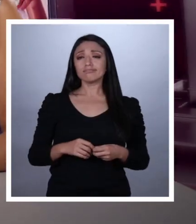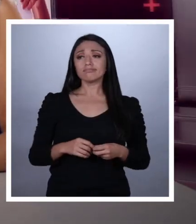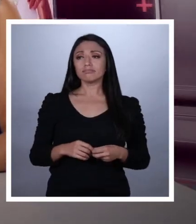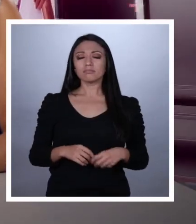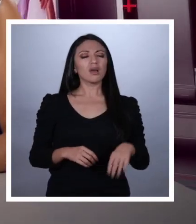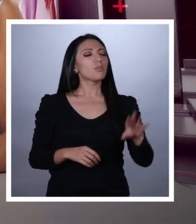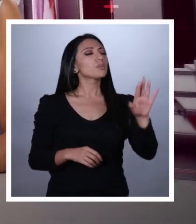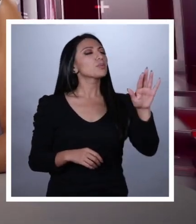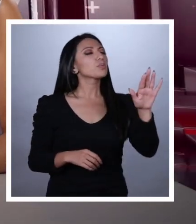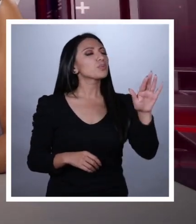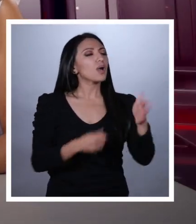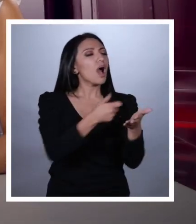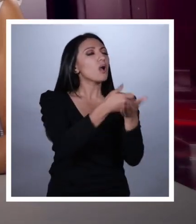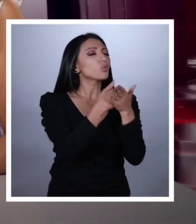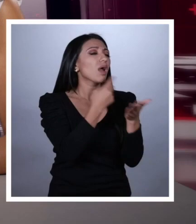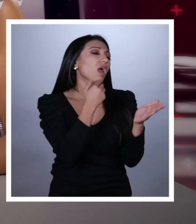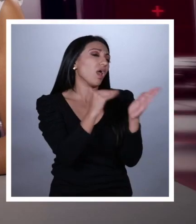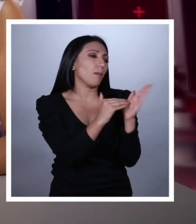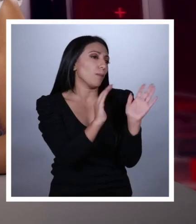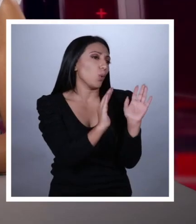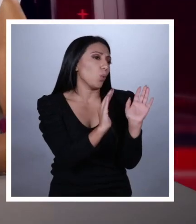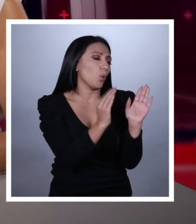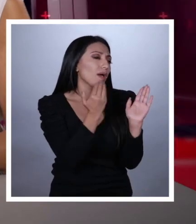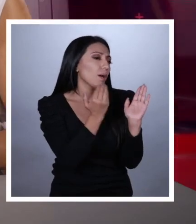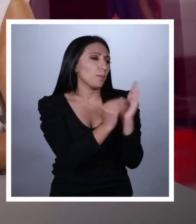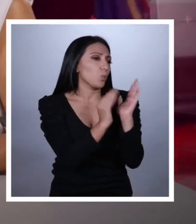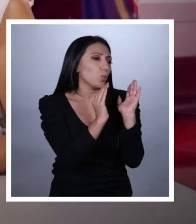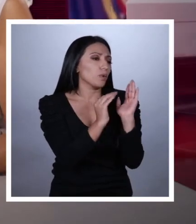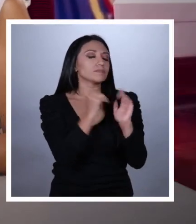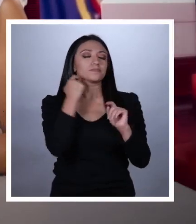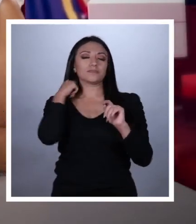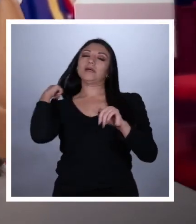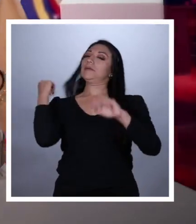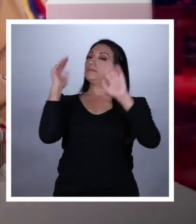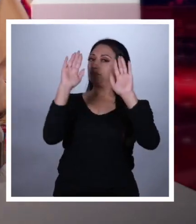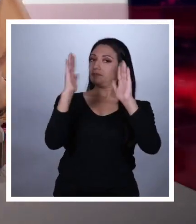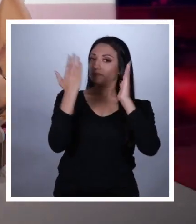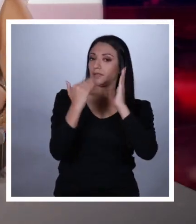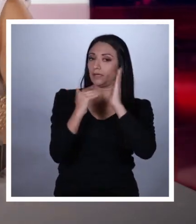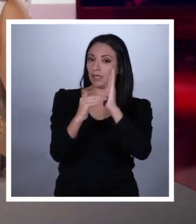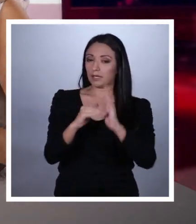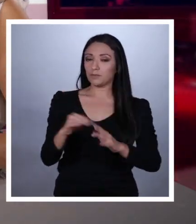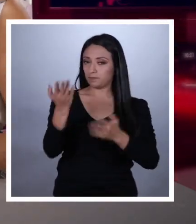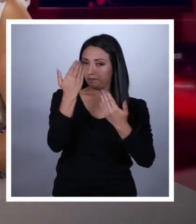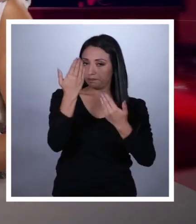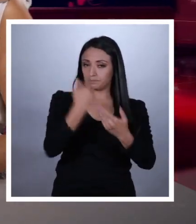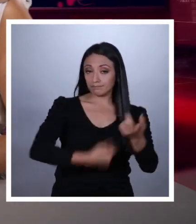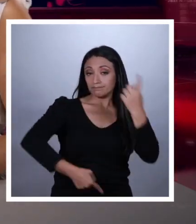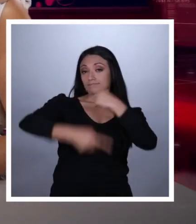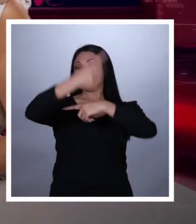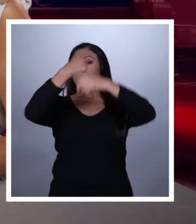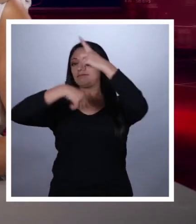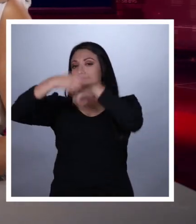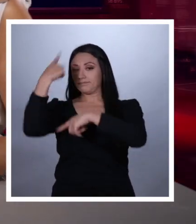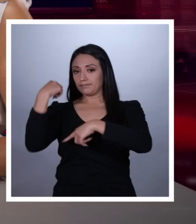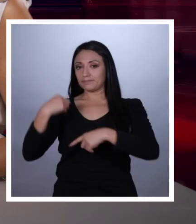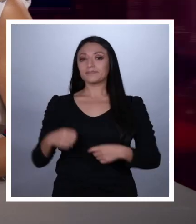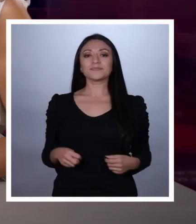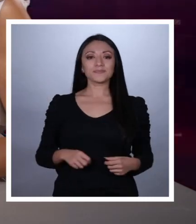¿Y nos podría ayudar con un ejemplo? Claro que sí, pero teletransportémonos.